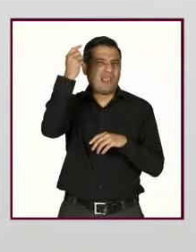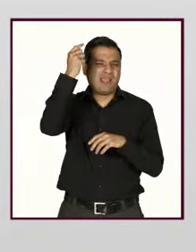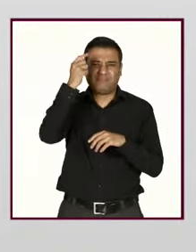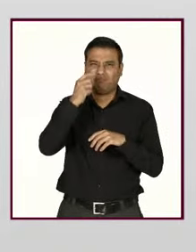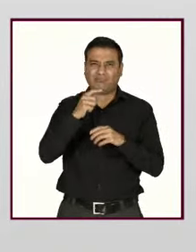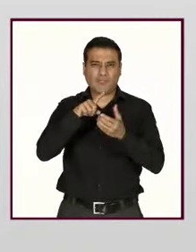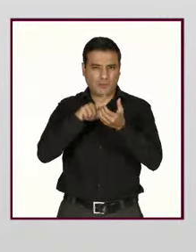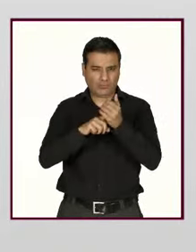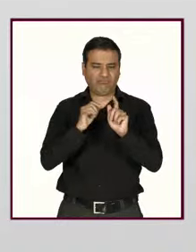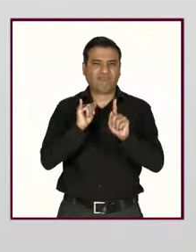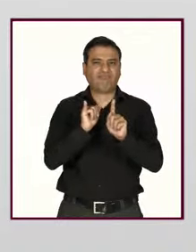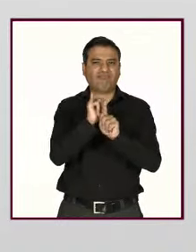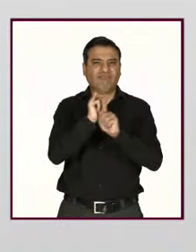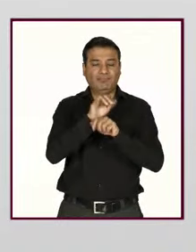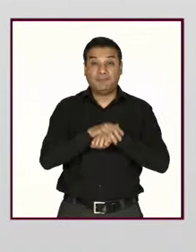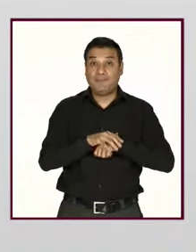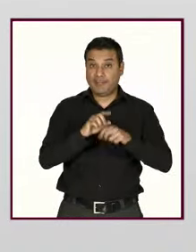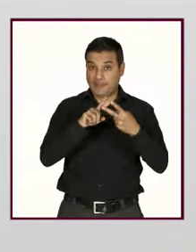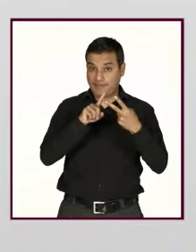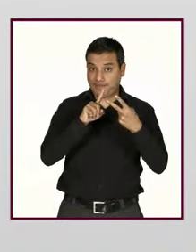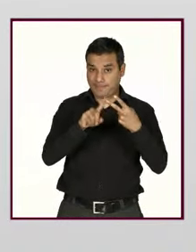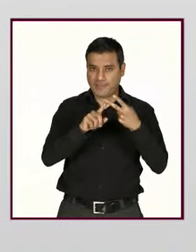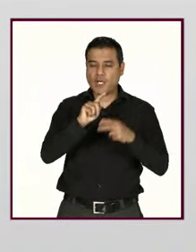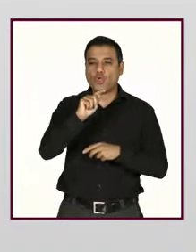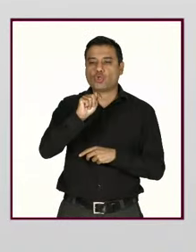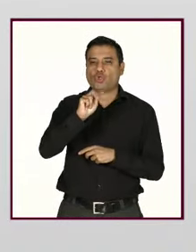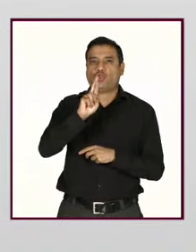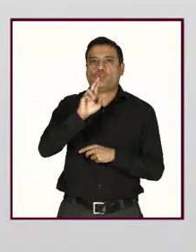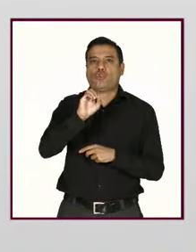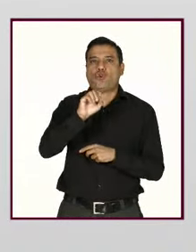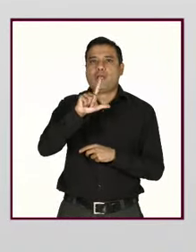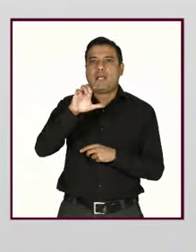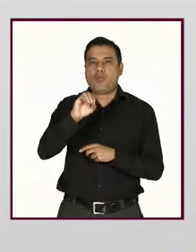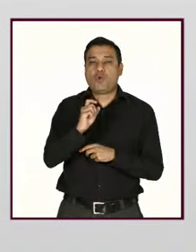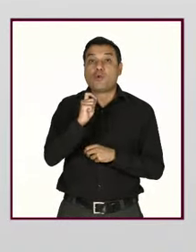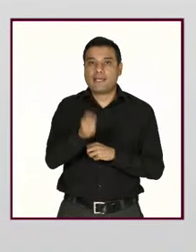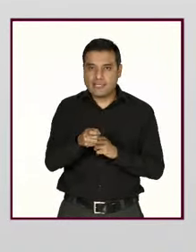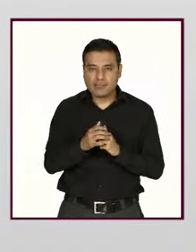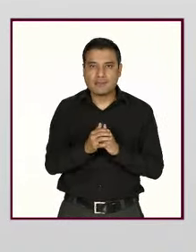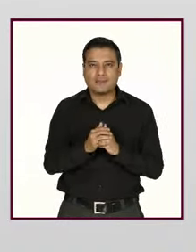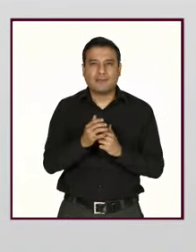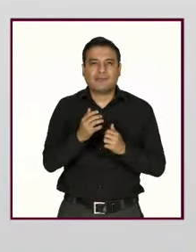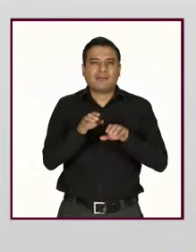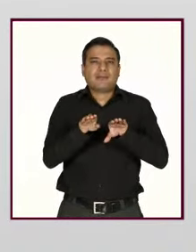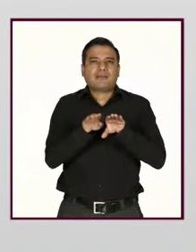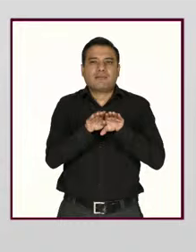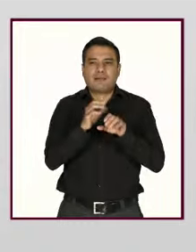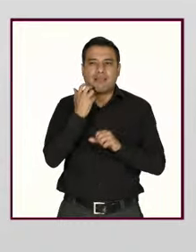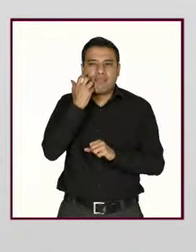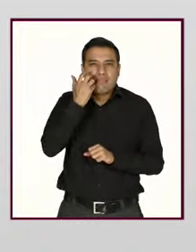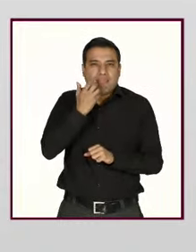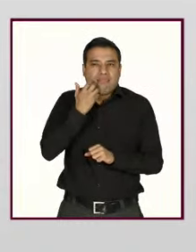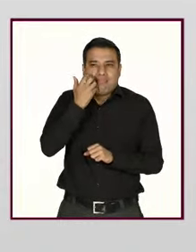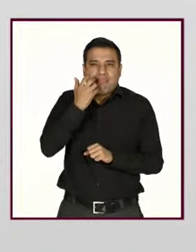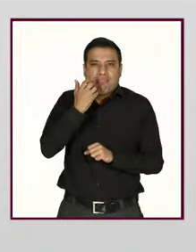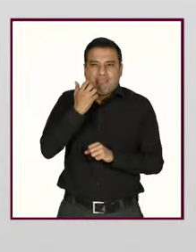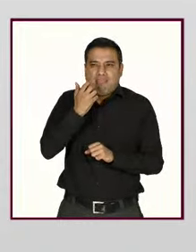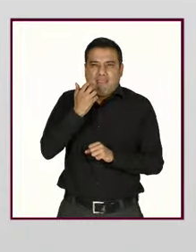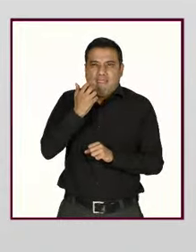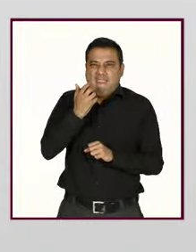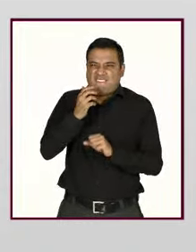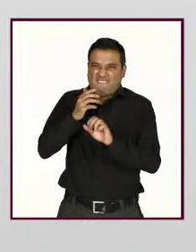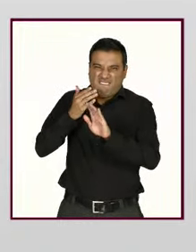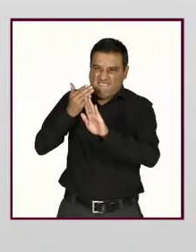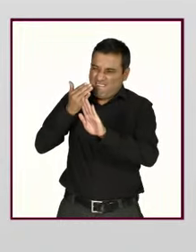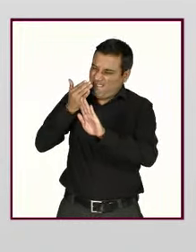En un segundo caso tenemos el troleo, que son los mensajes provocativos, ofensivos, que tienen como objetivo